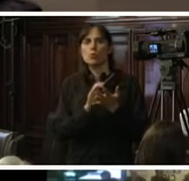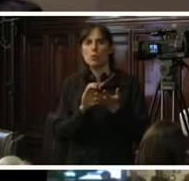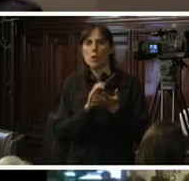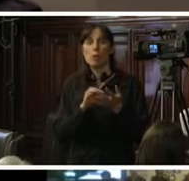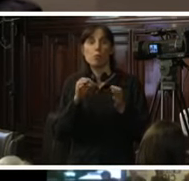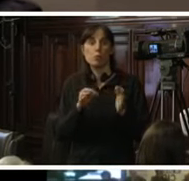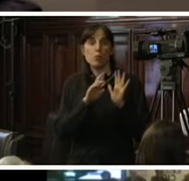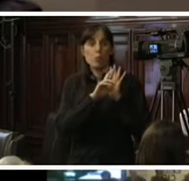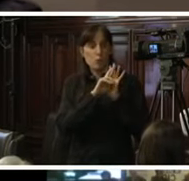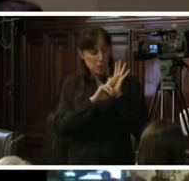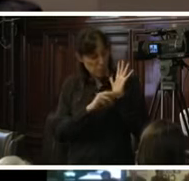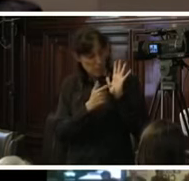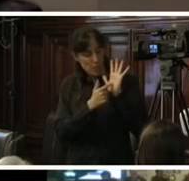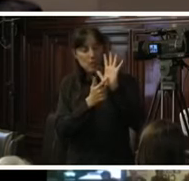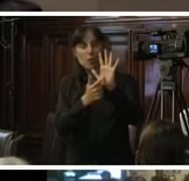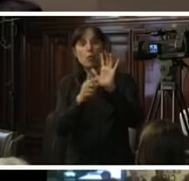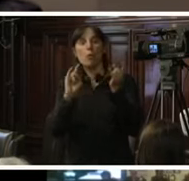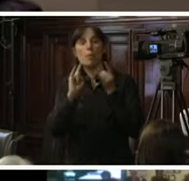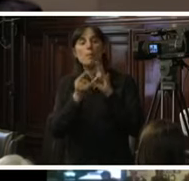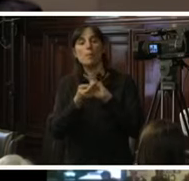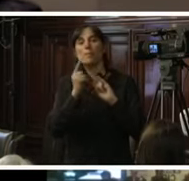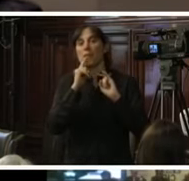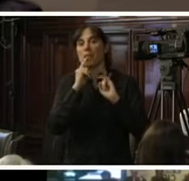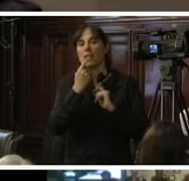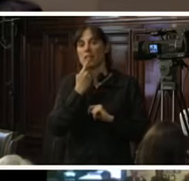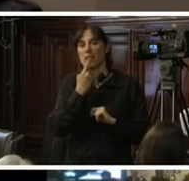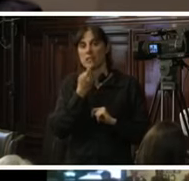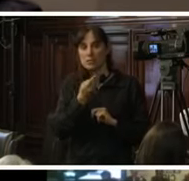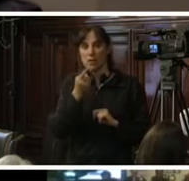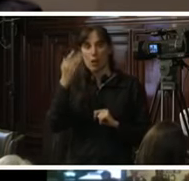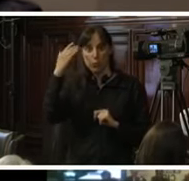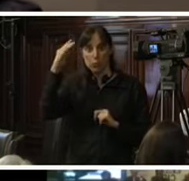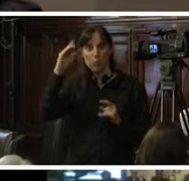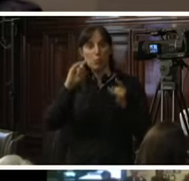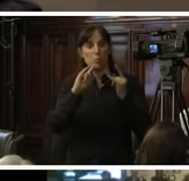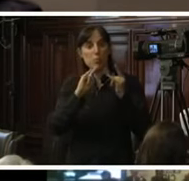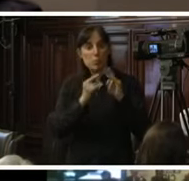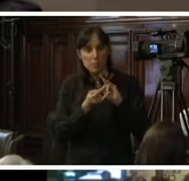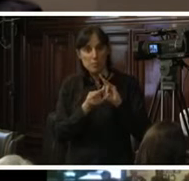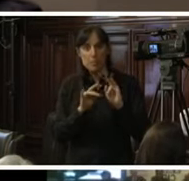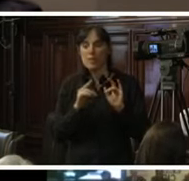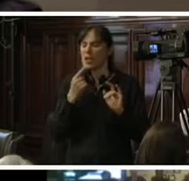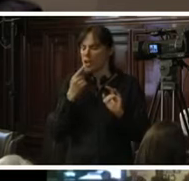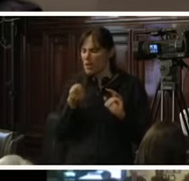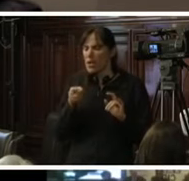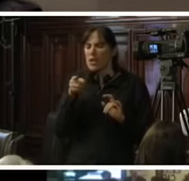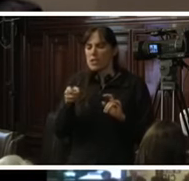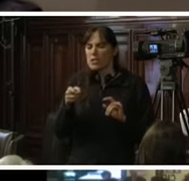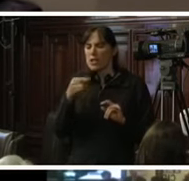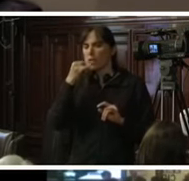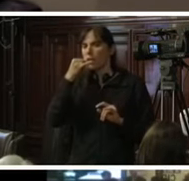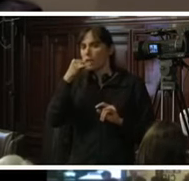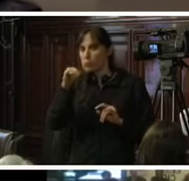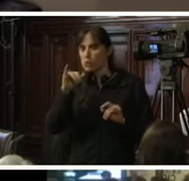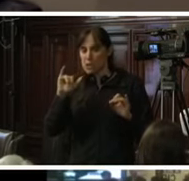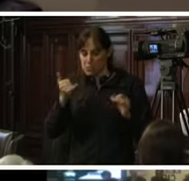reglamento del Congreso, lo que hace la autoridad parlamentaria es calificar si se han